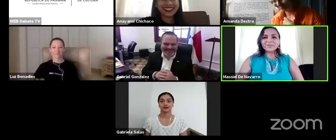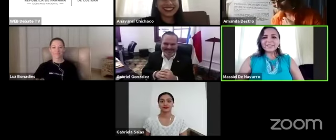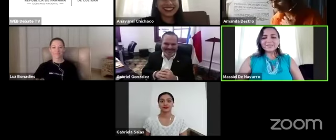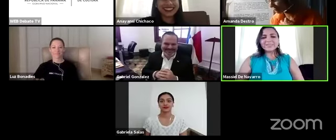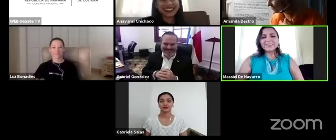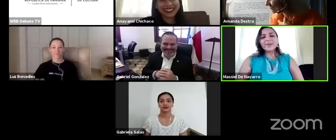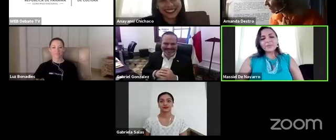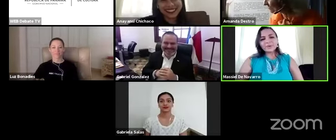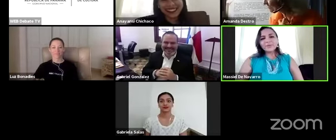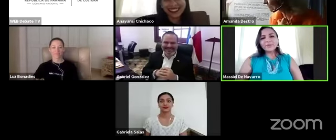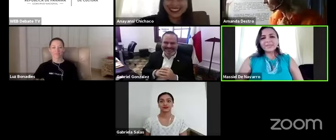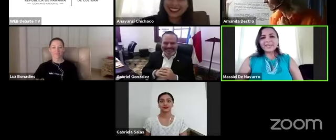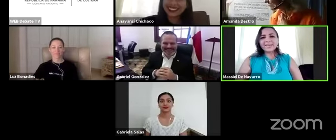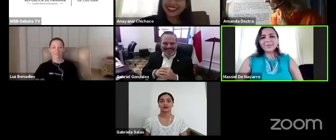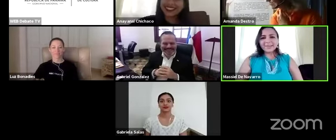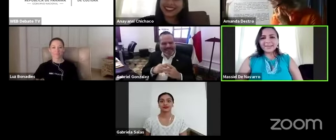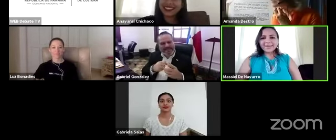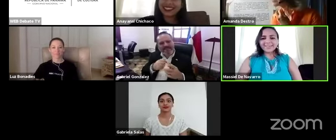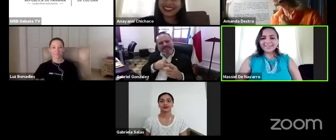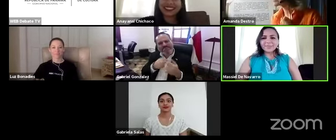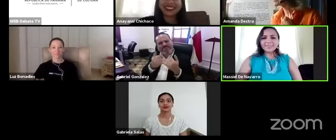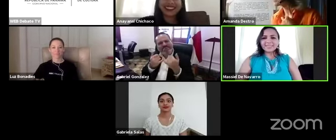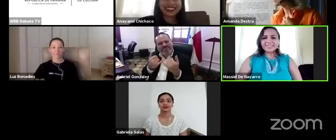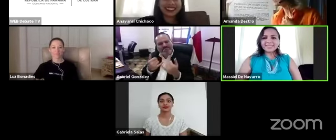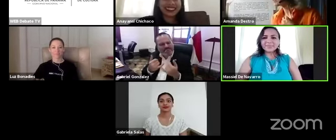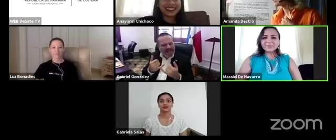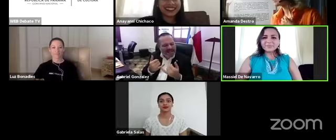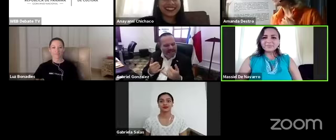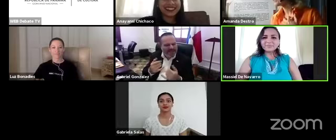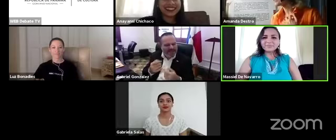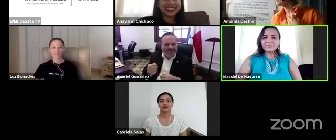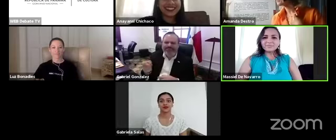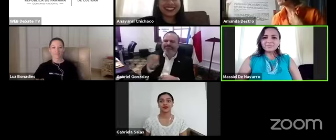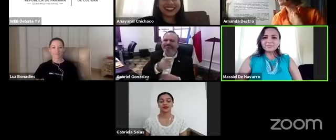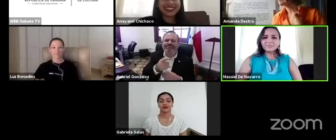nuestros museos pero pues hay que esperar tener paciencia